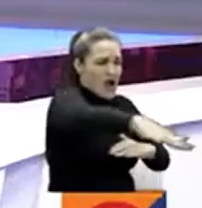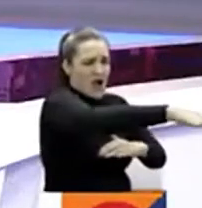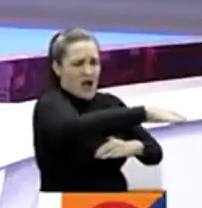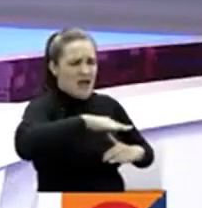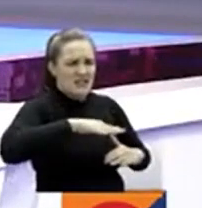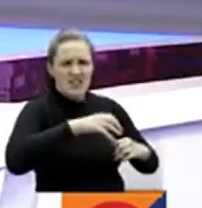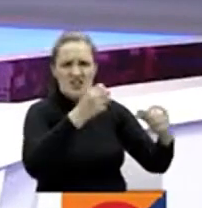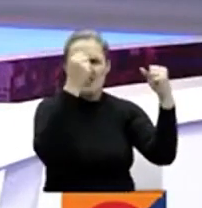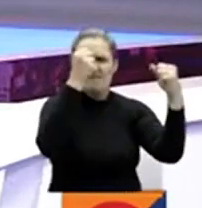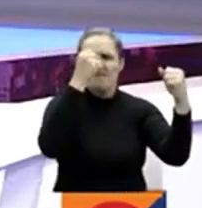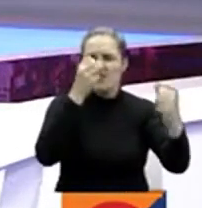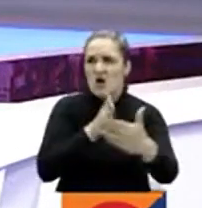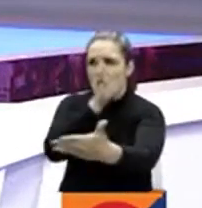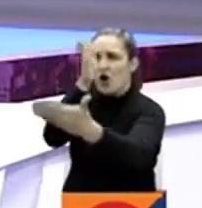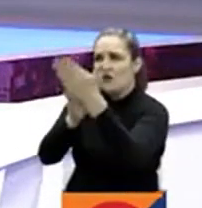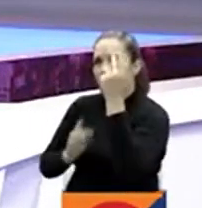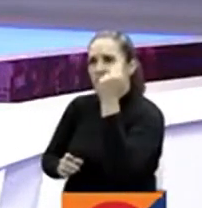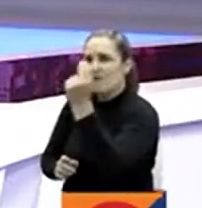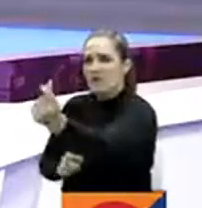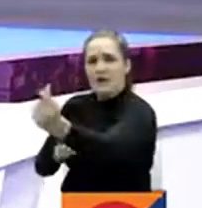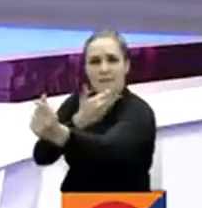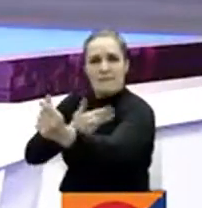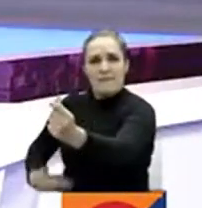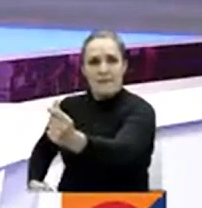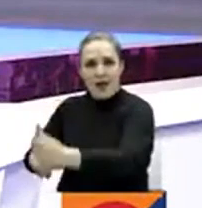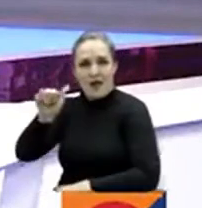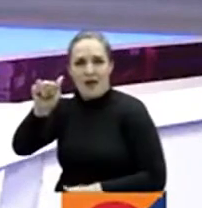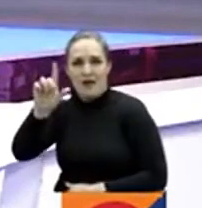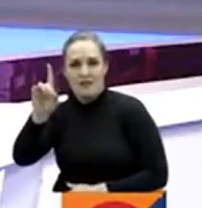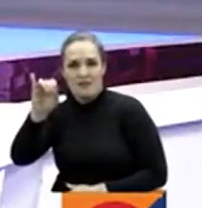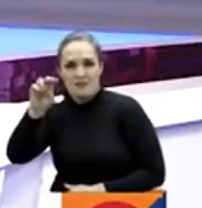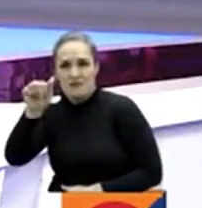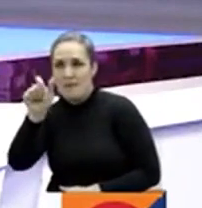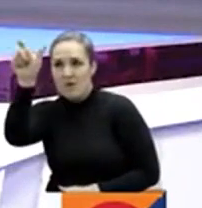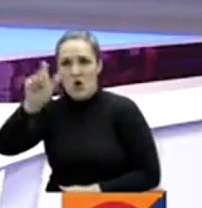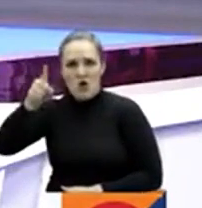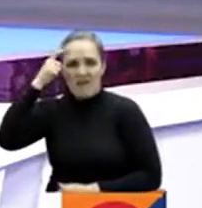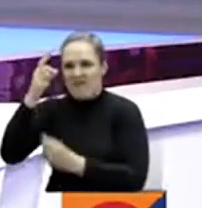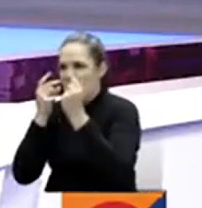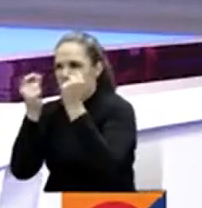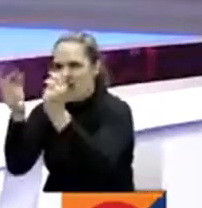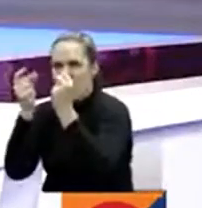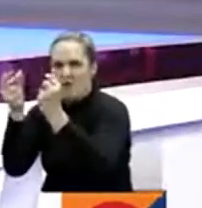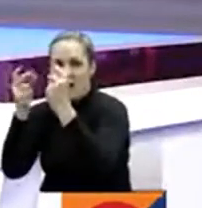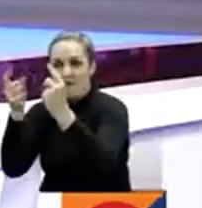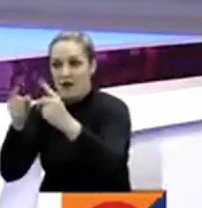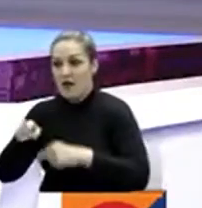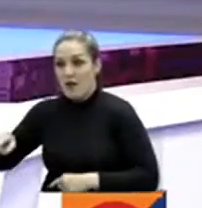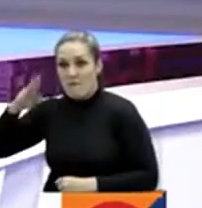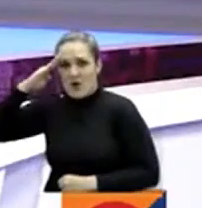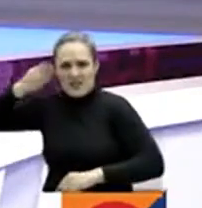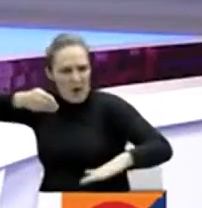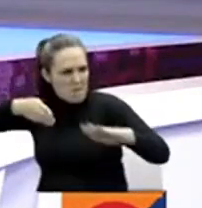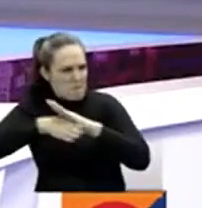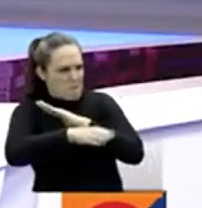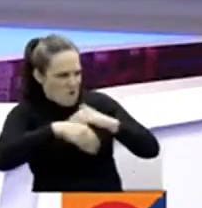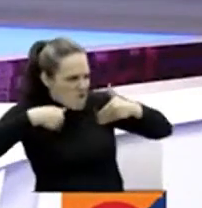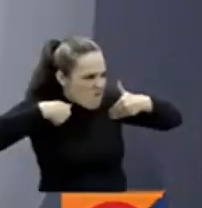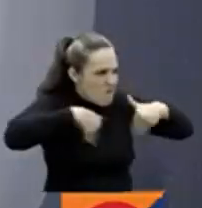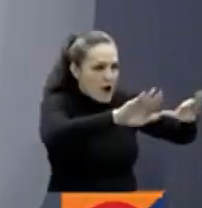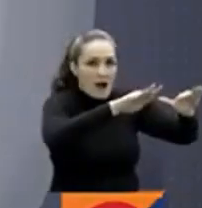contra el gobierno de Dina Boluarte tenían un campamento allí justamente. Las detenciones masivas fueron criticadas por organismos internacionales.